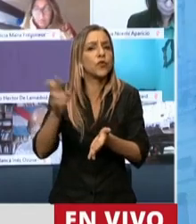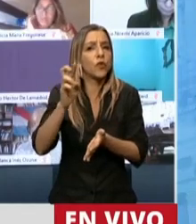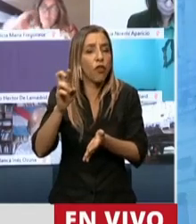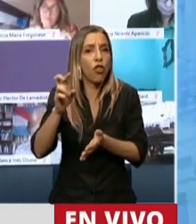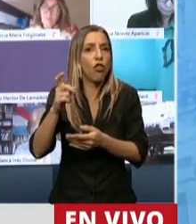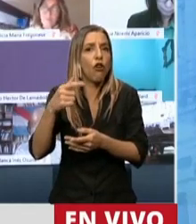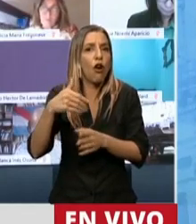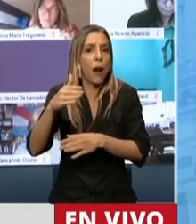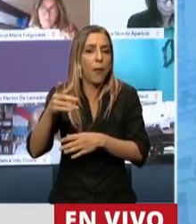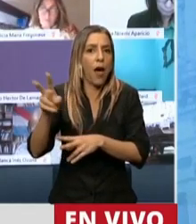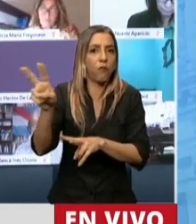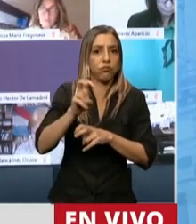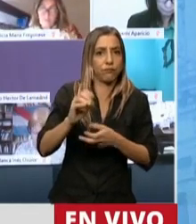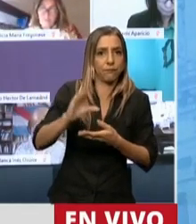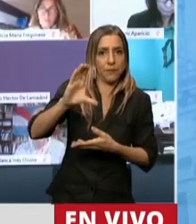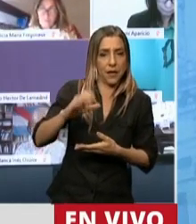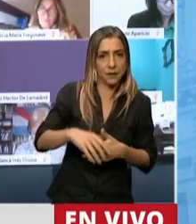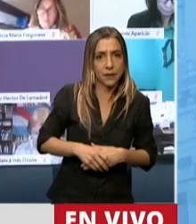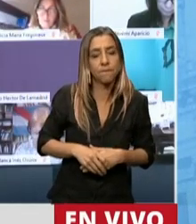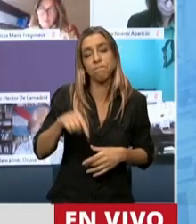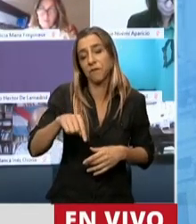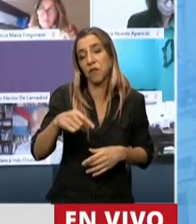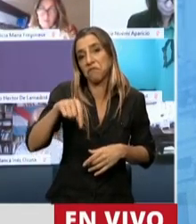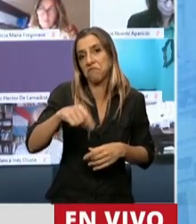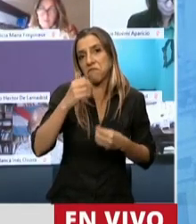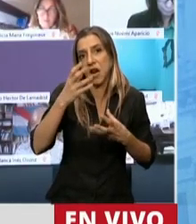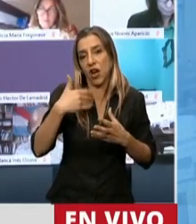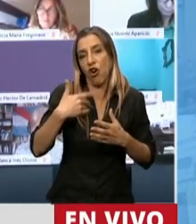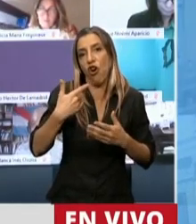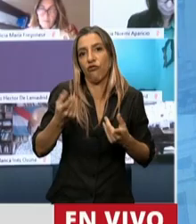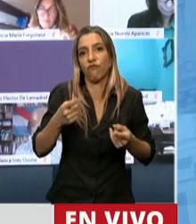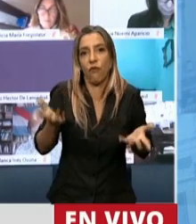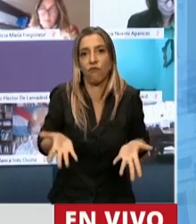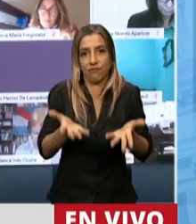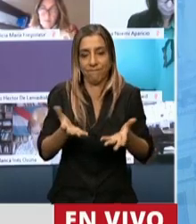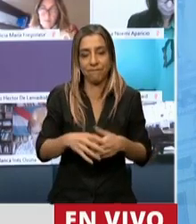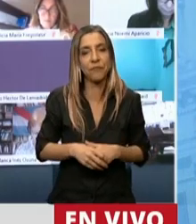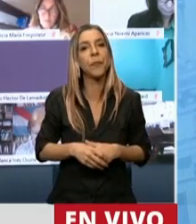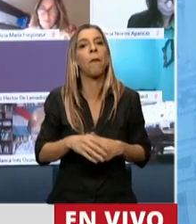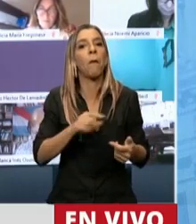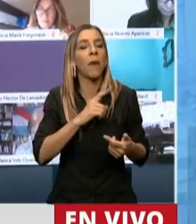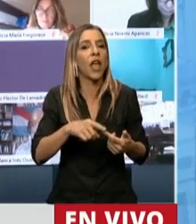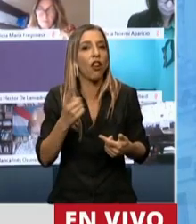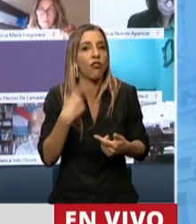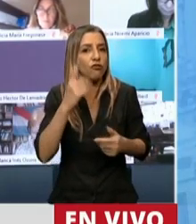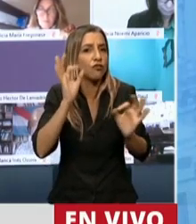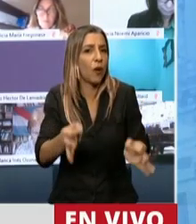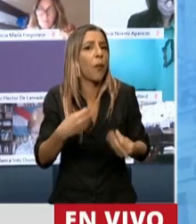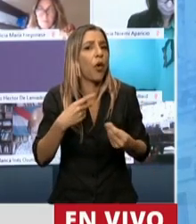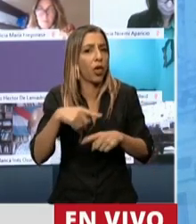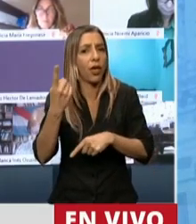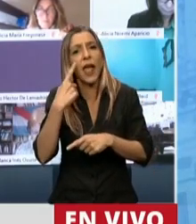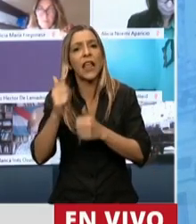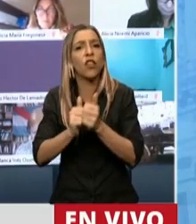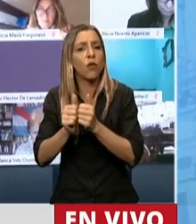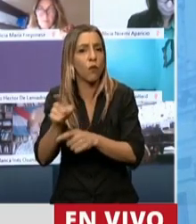Argentina. La tercera pasaría a ser la segunda. Y quiero aclarar una cosita. La segunda, que es la industria automotriz, y